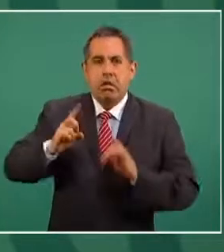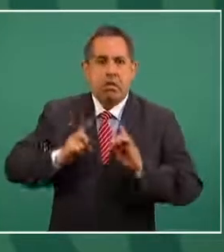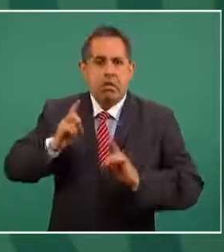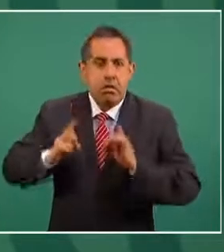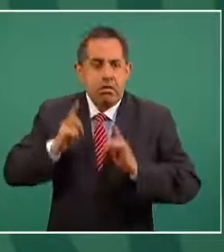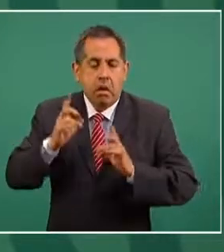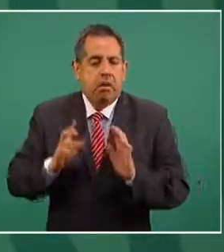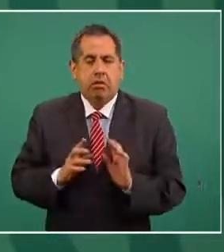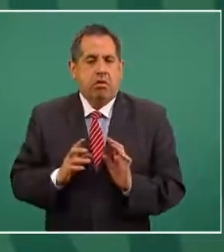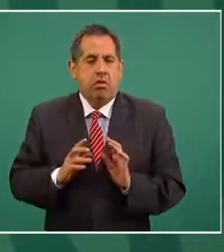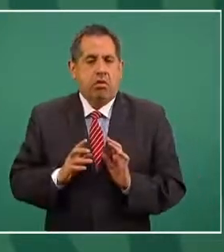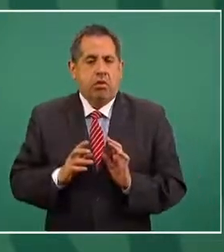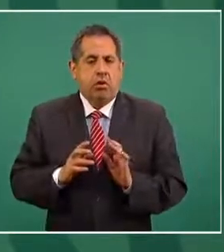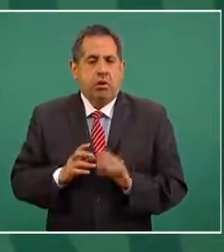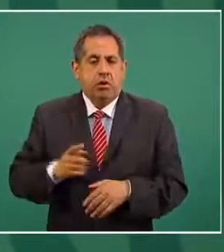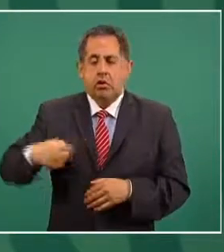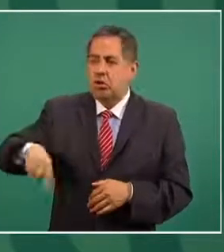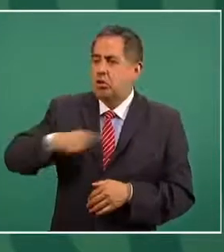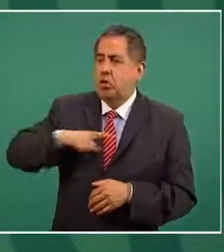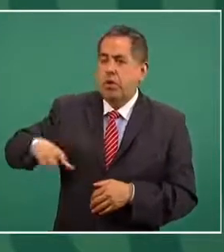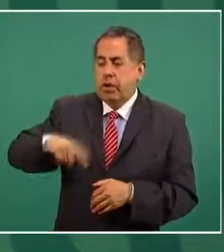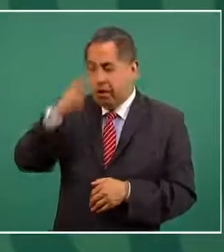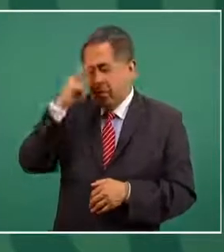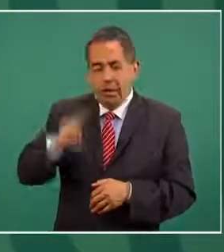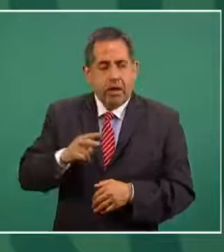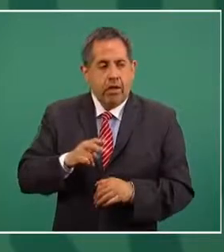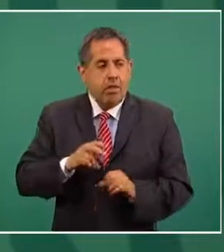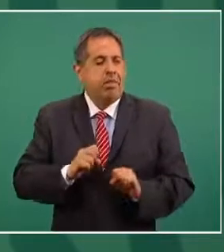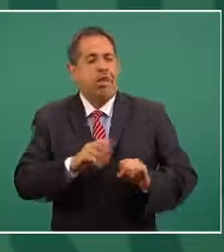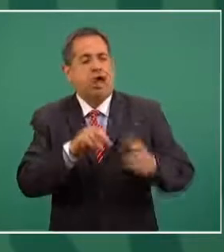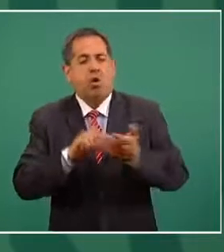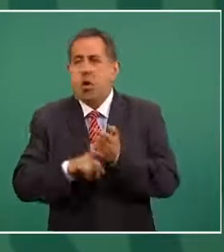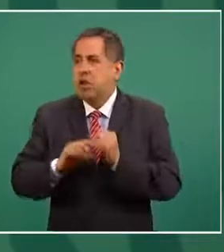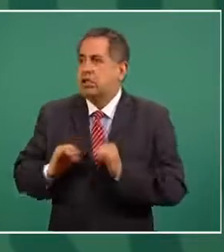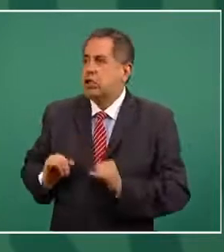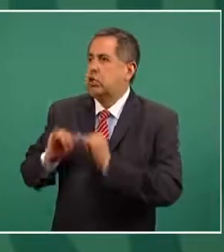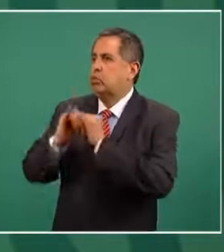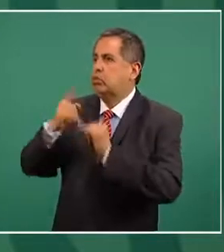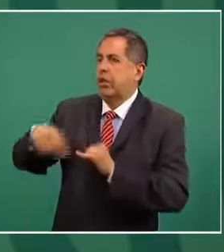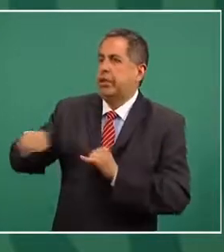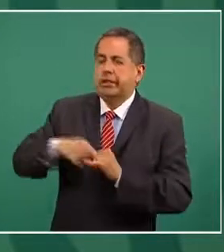al gobierno de la República ni a sus instituciones.